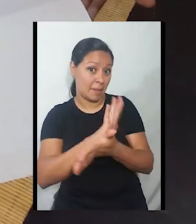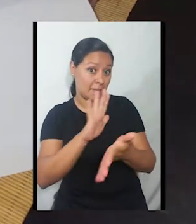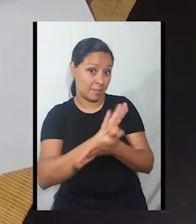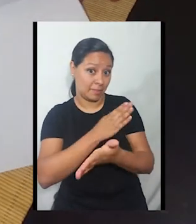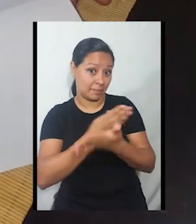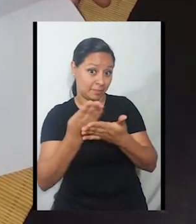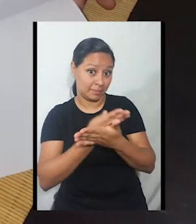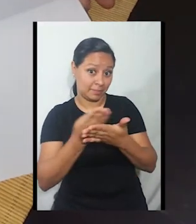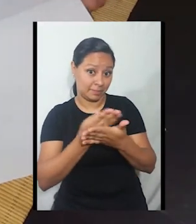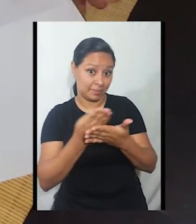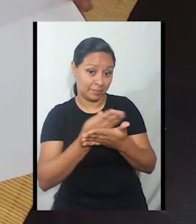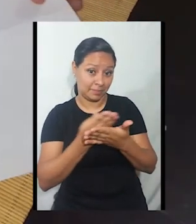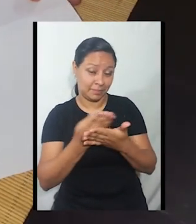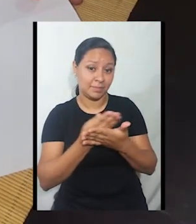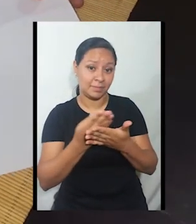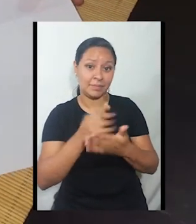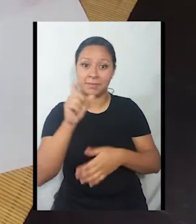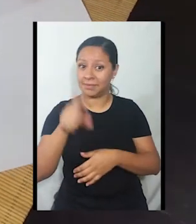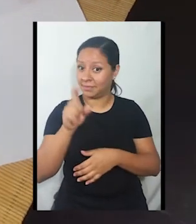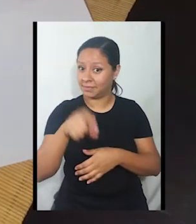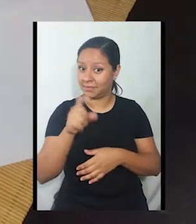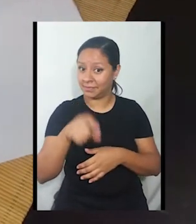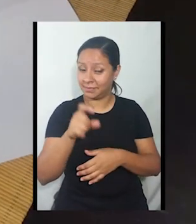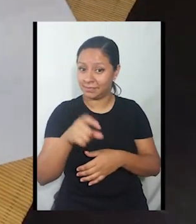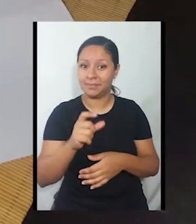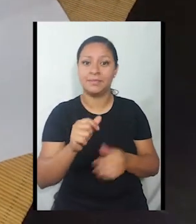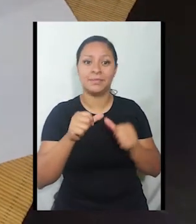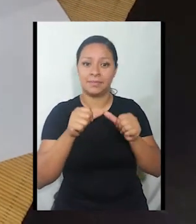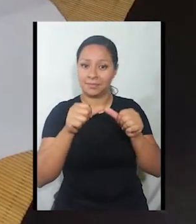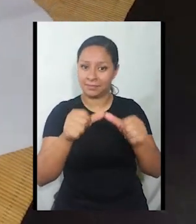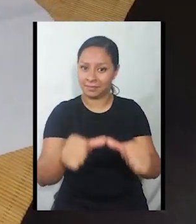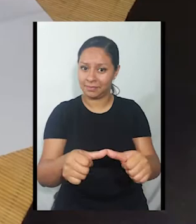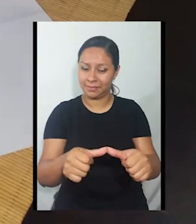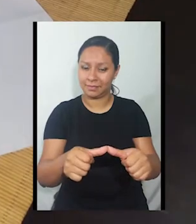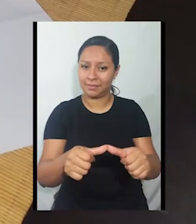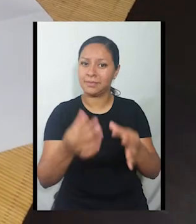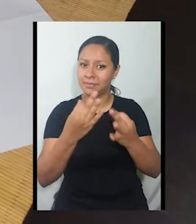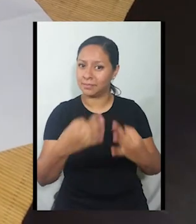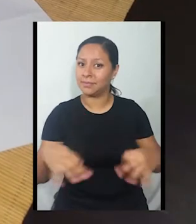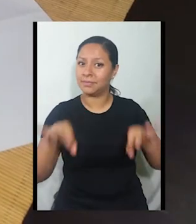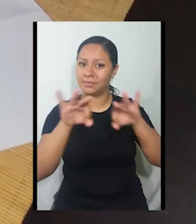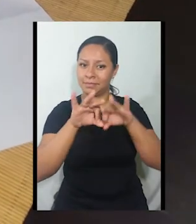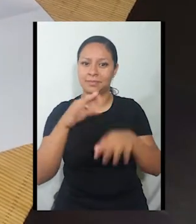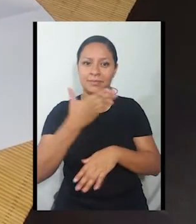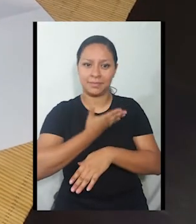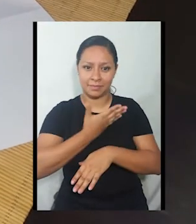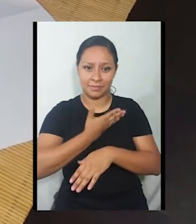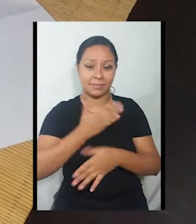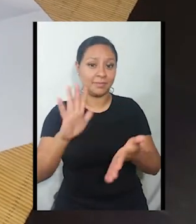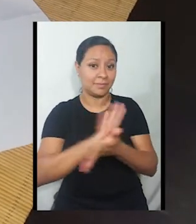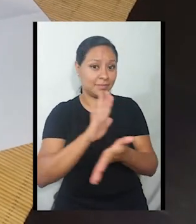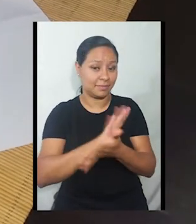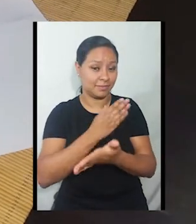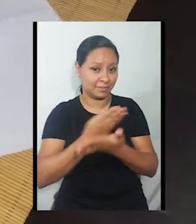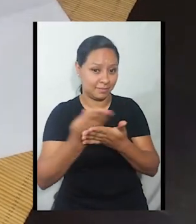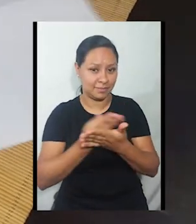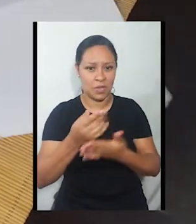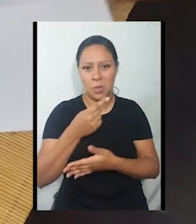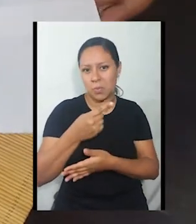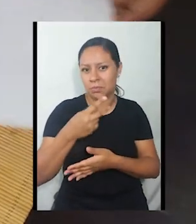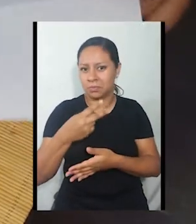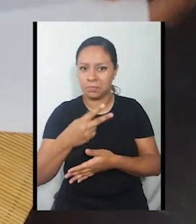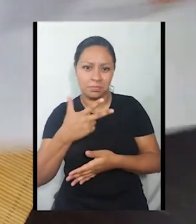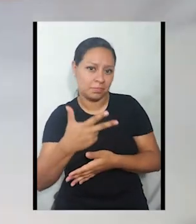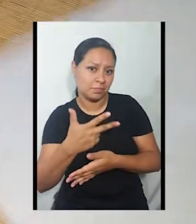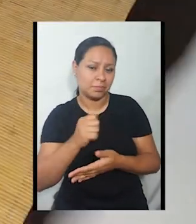ayudar en otros elementos de nuestro teatro de sombras. Entonces es muy importante que tengamos hojas blancas.